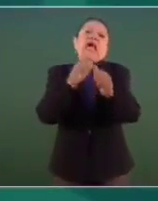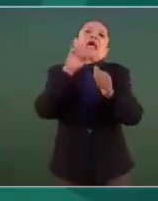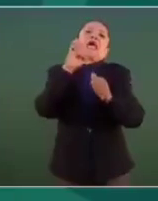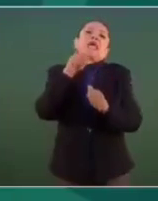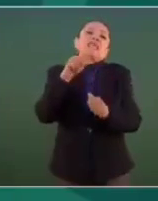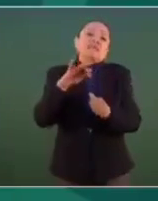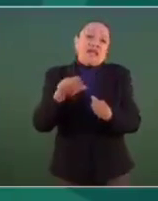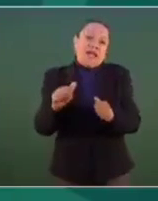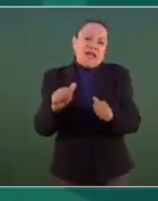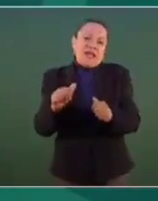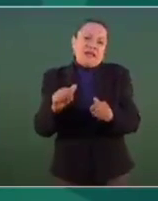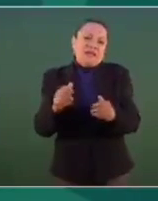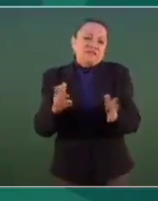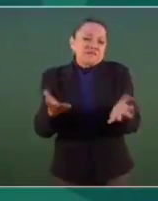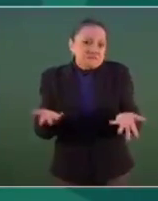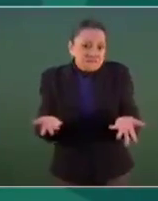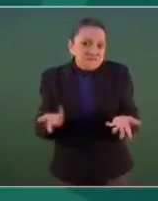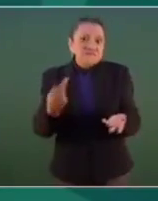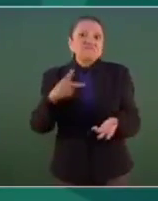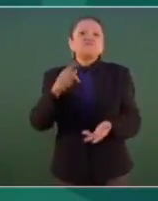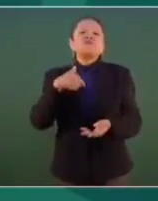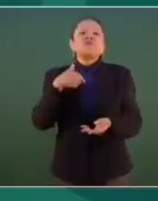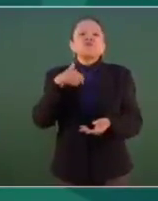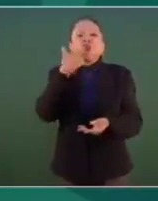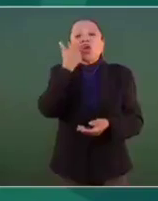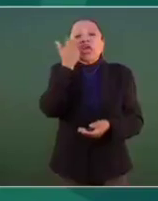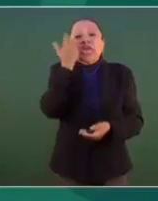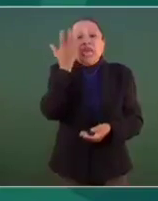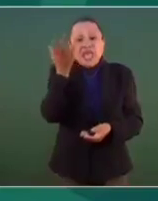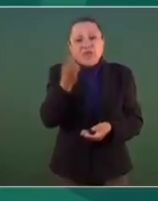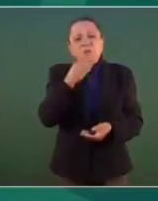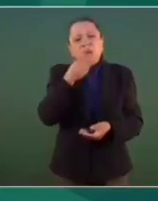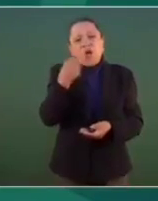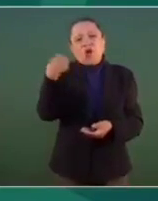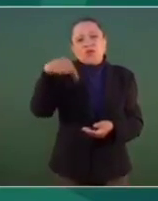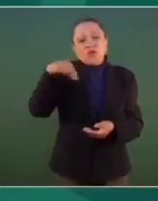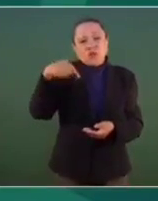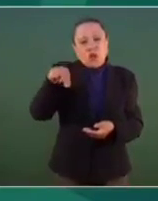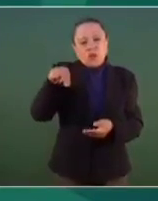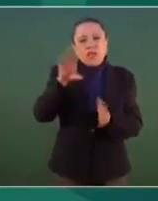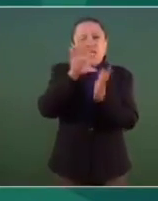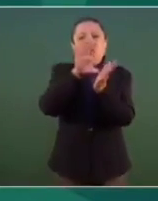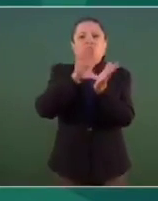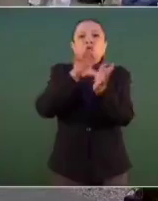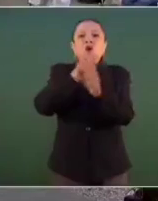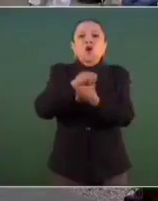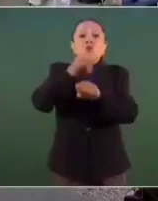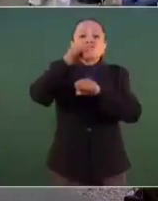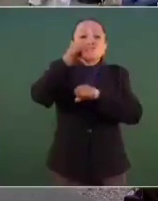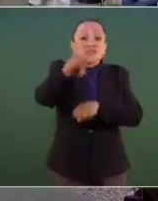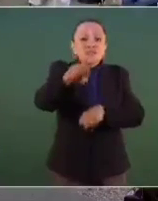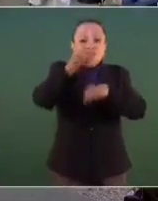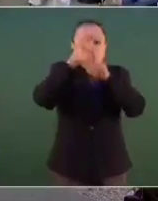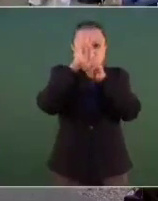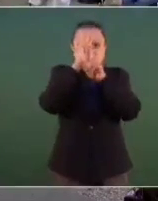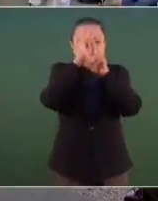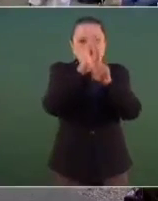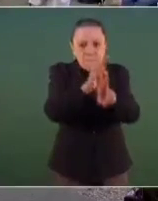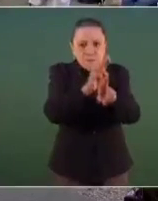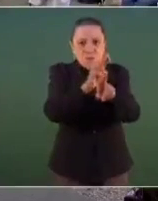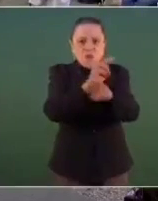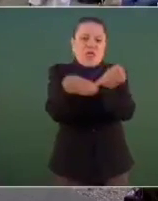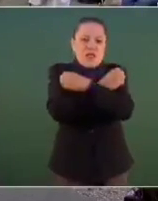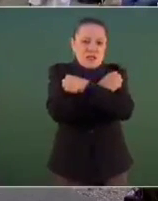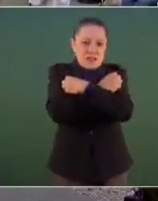que se llamara Constitución moral, porque tenemos que